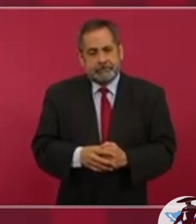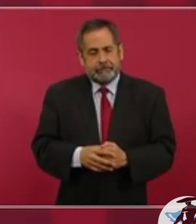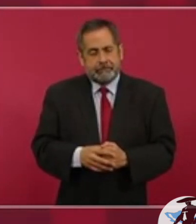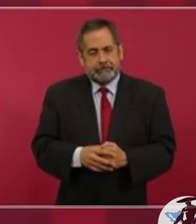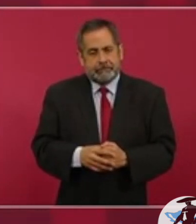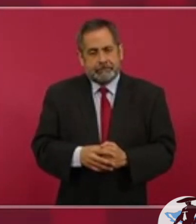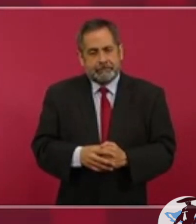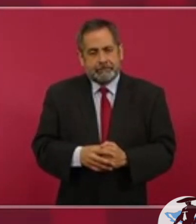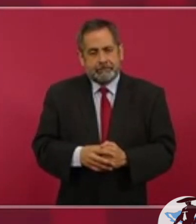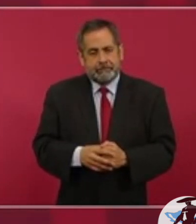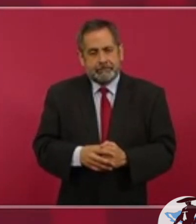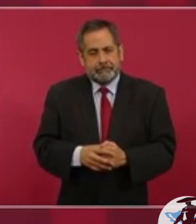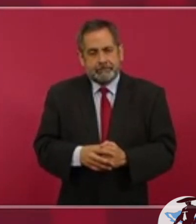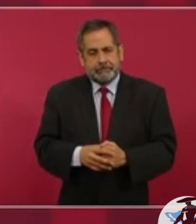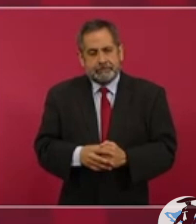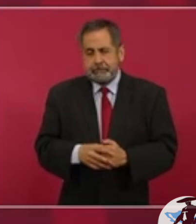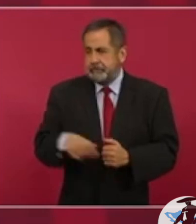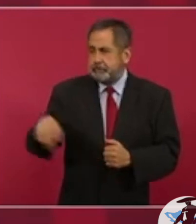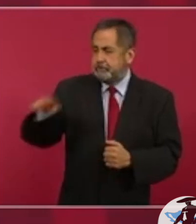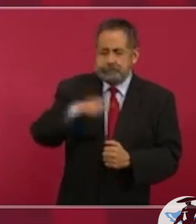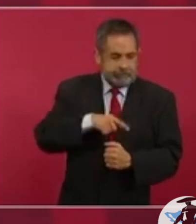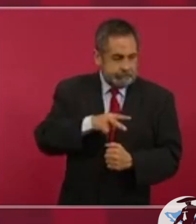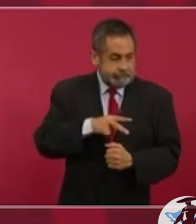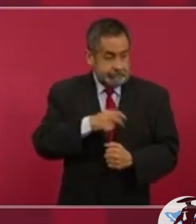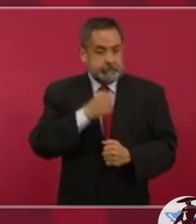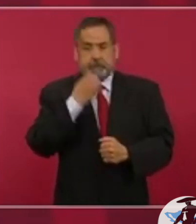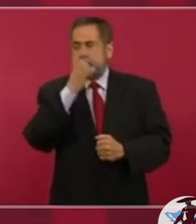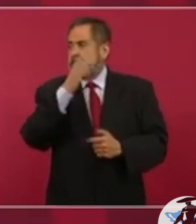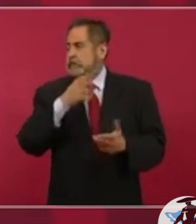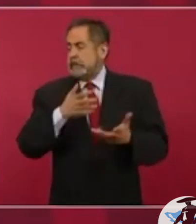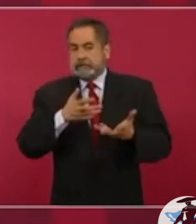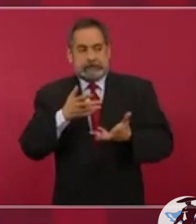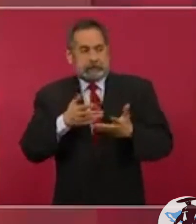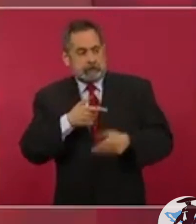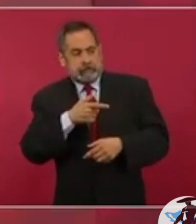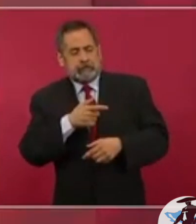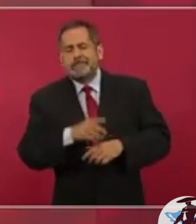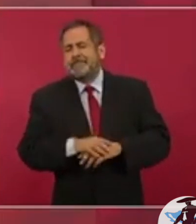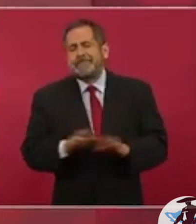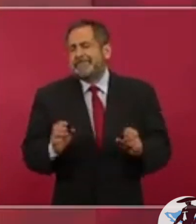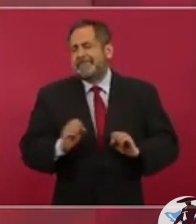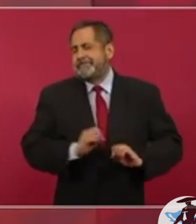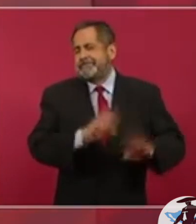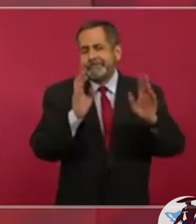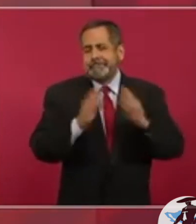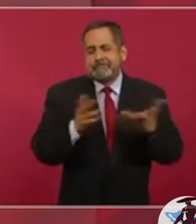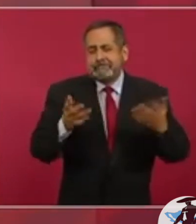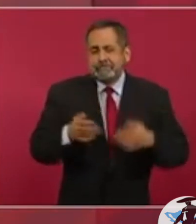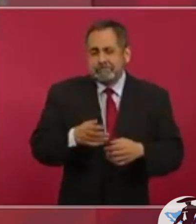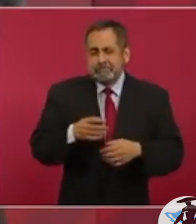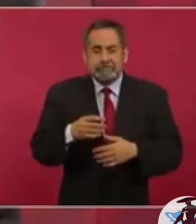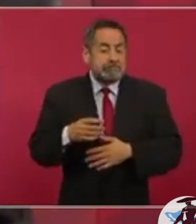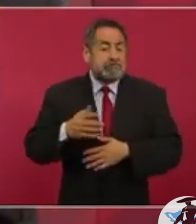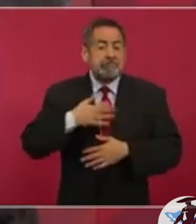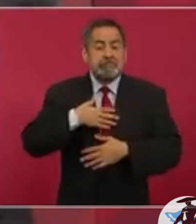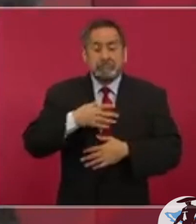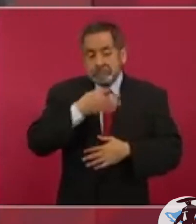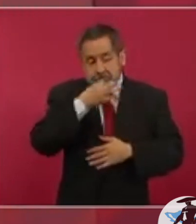hay que extrañarse. Incluso, yo hasta les diría, a los